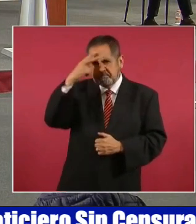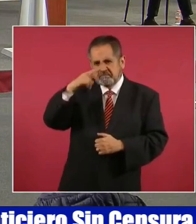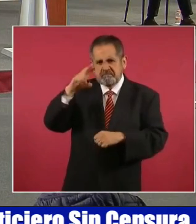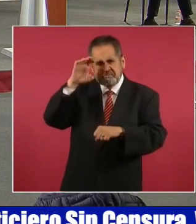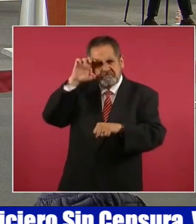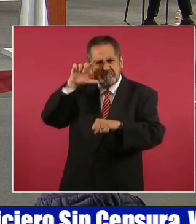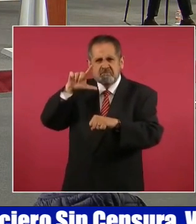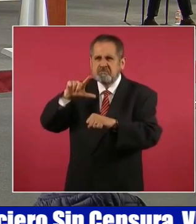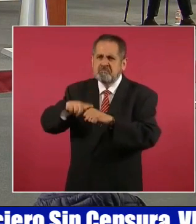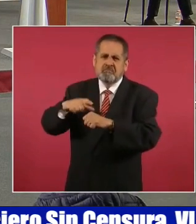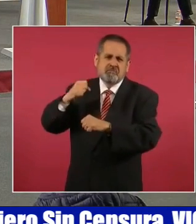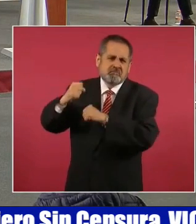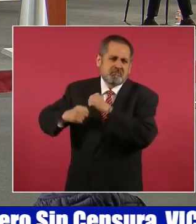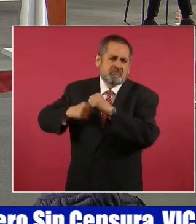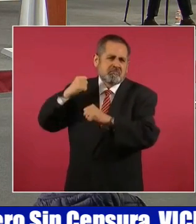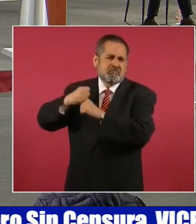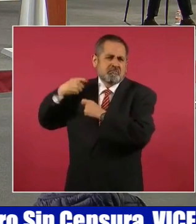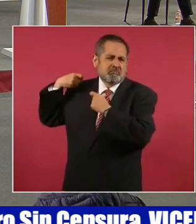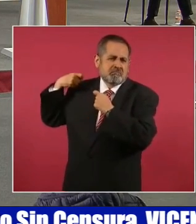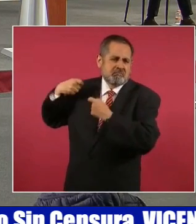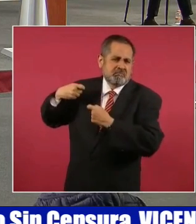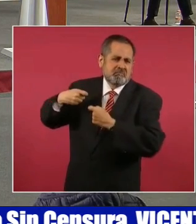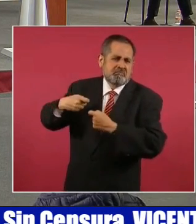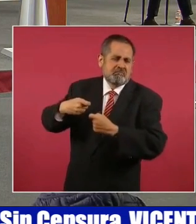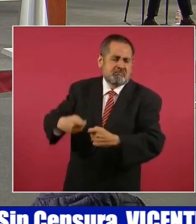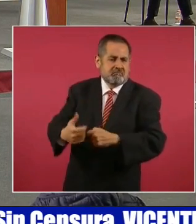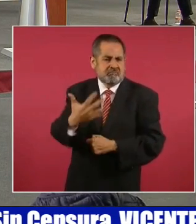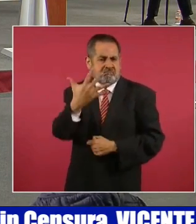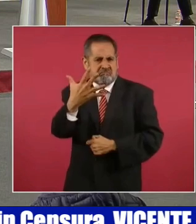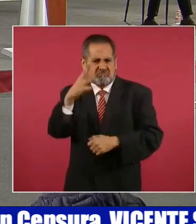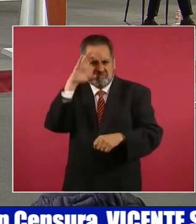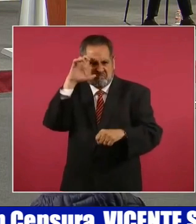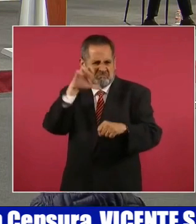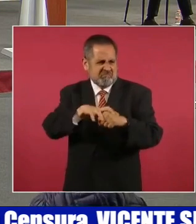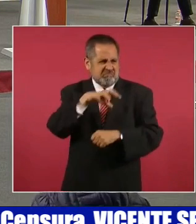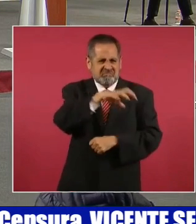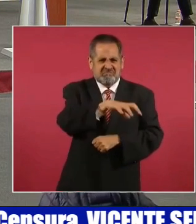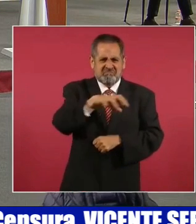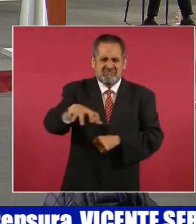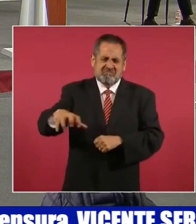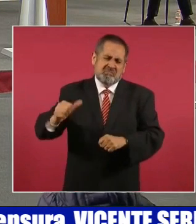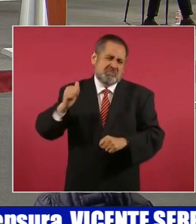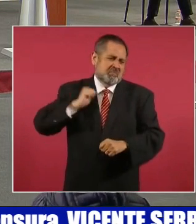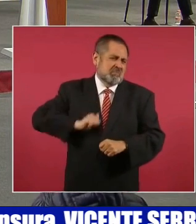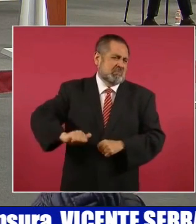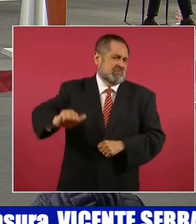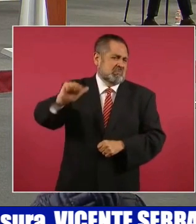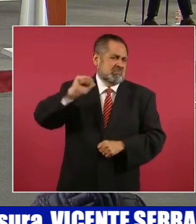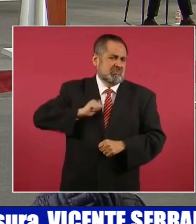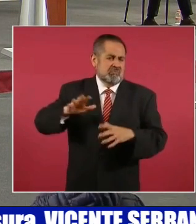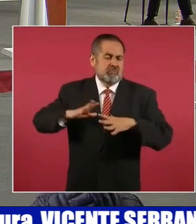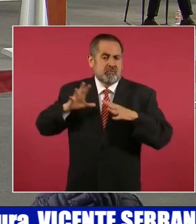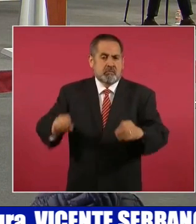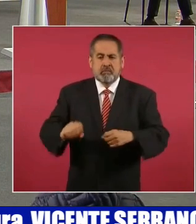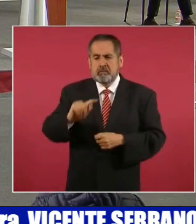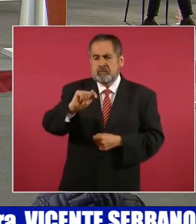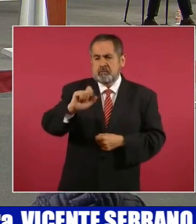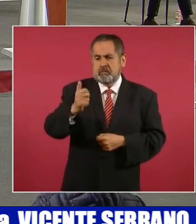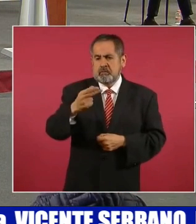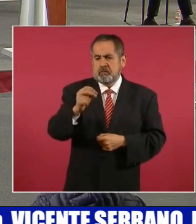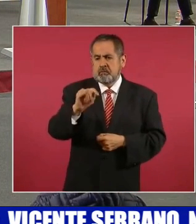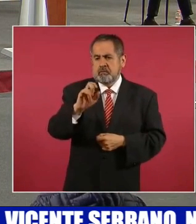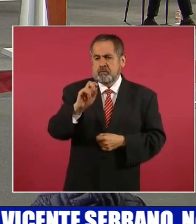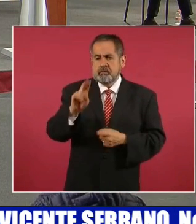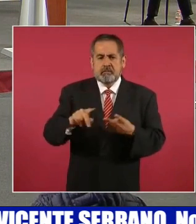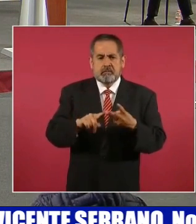milenarias cuando menos cinco antes de nuestra era, la teotihuacana, la